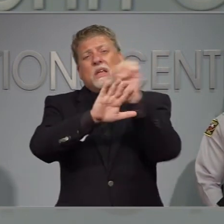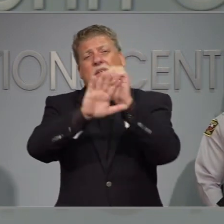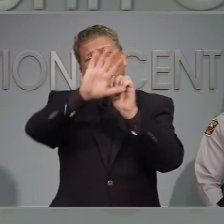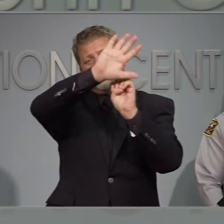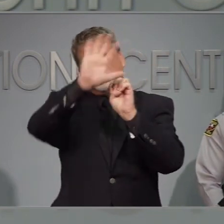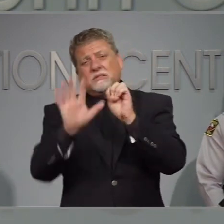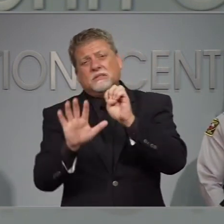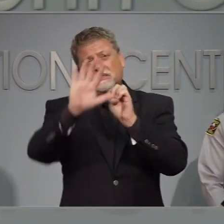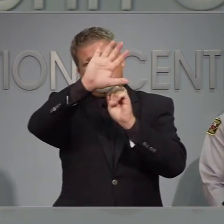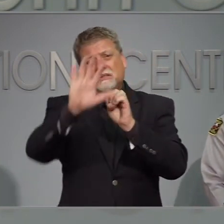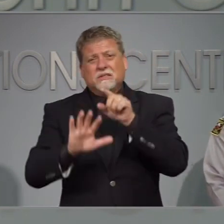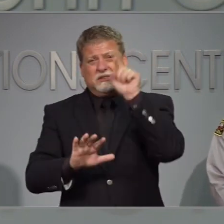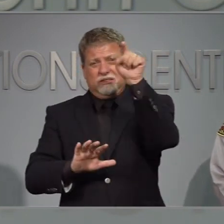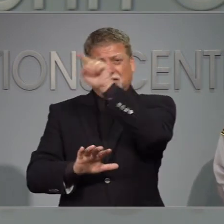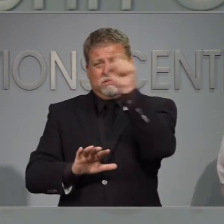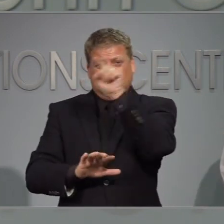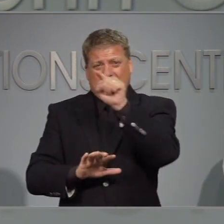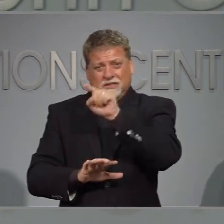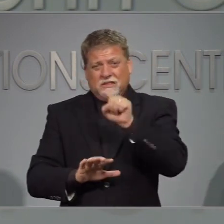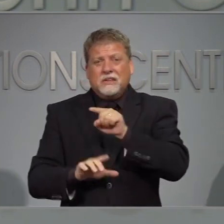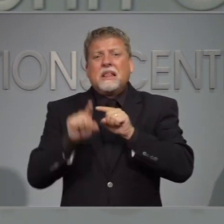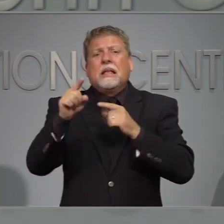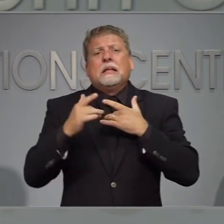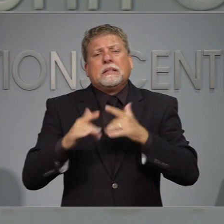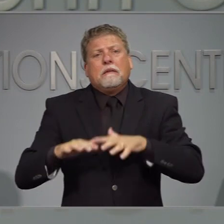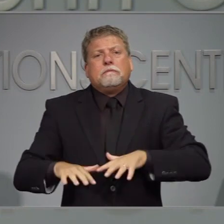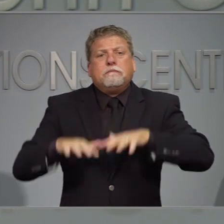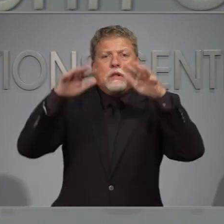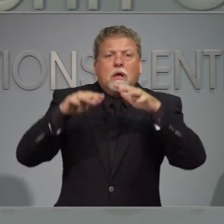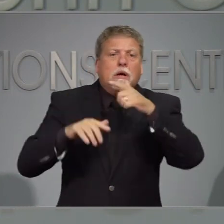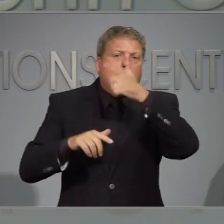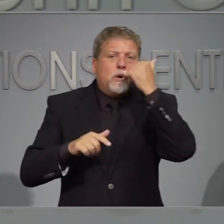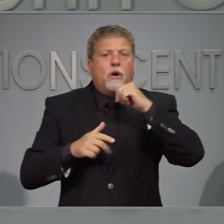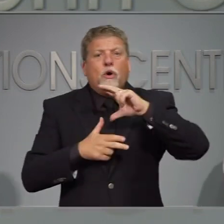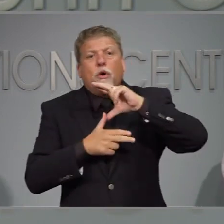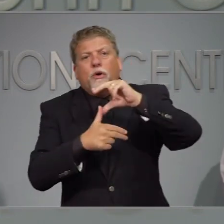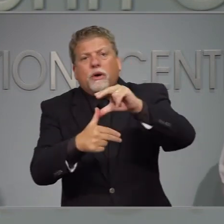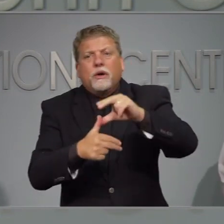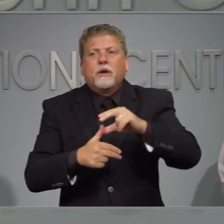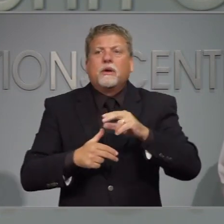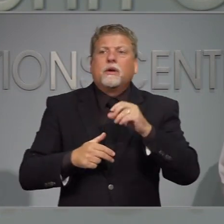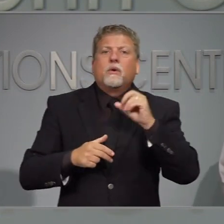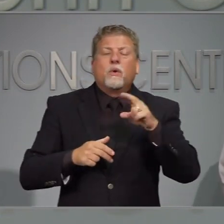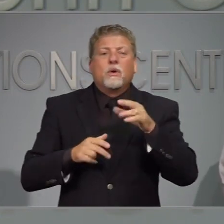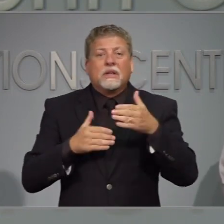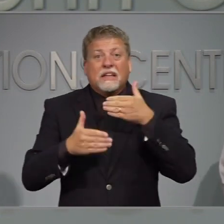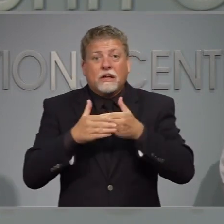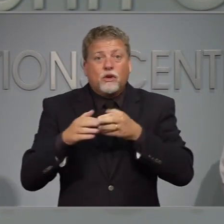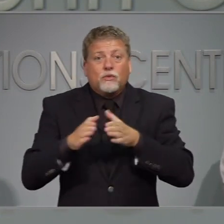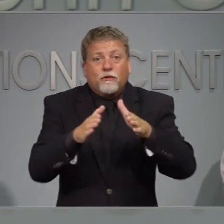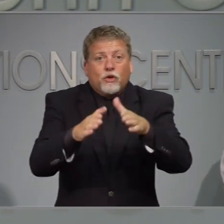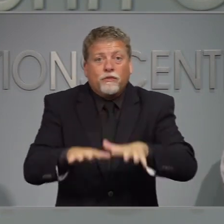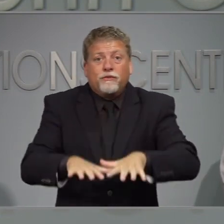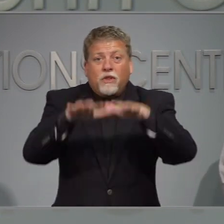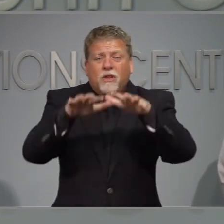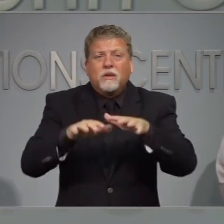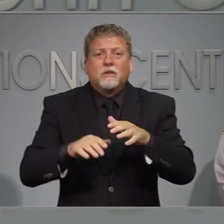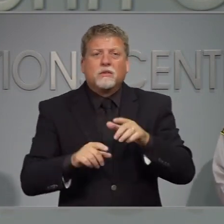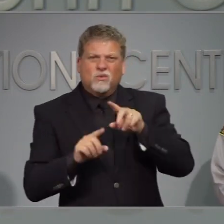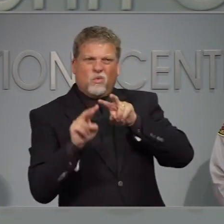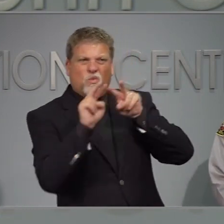zonas de evacuaciones basándose en las zonas que tienen mayor riesgo de marejadas e inundación de ríos.